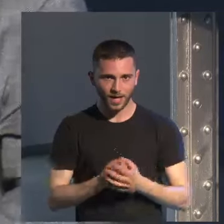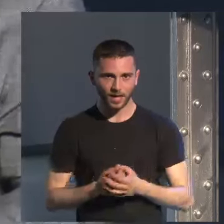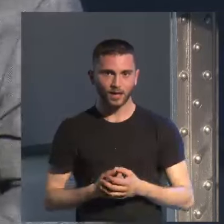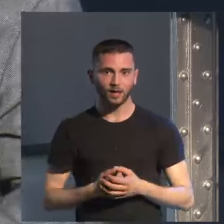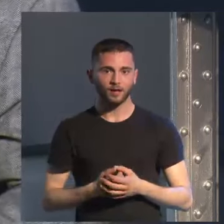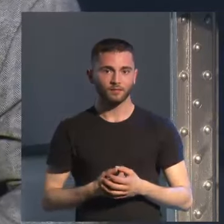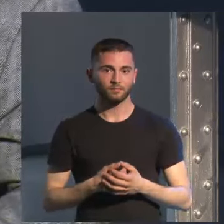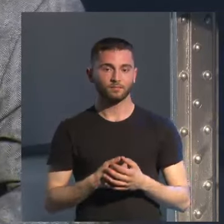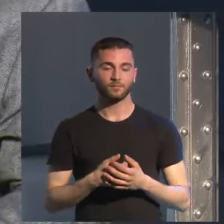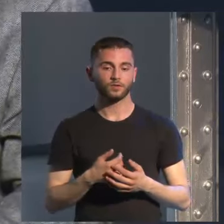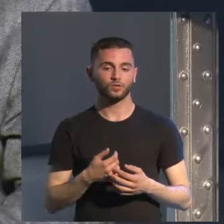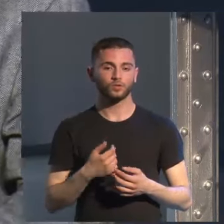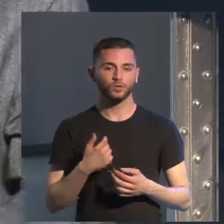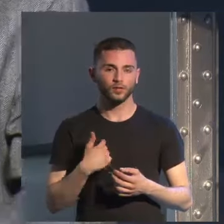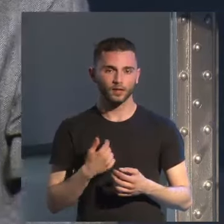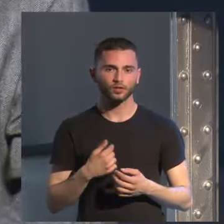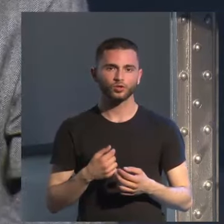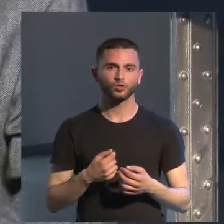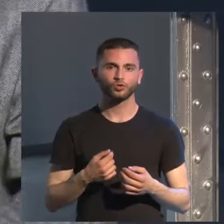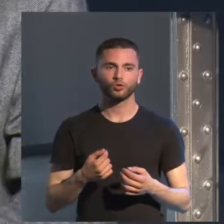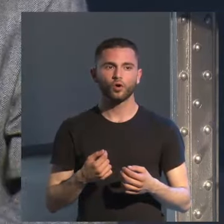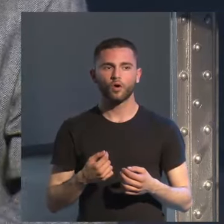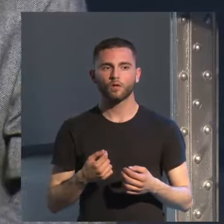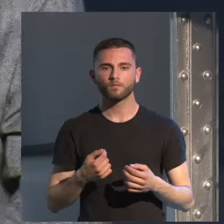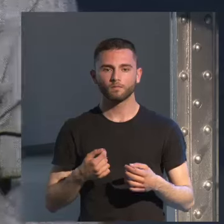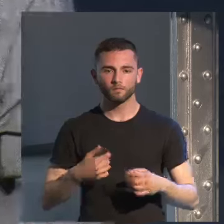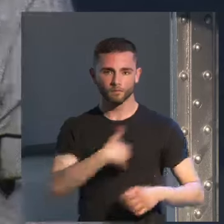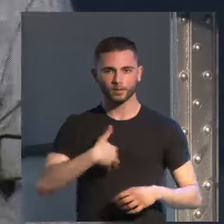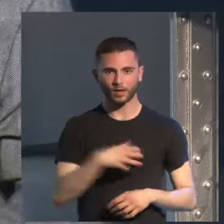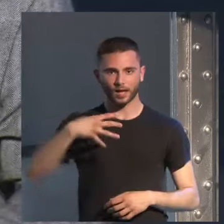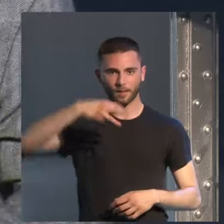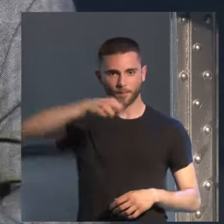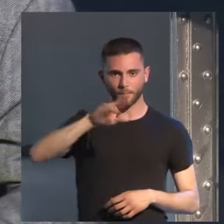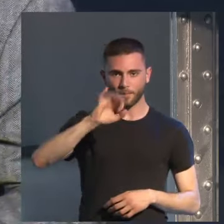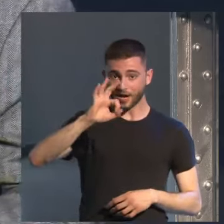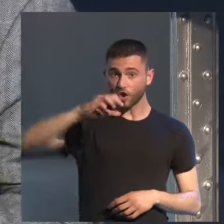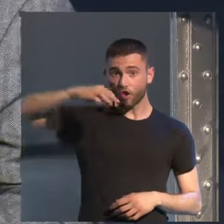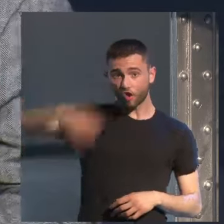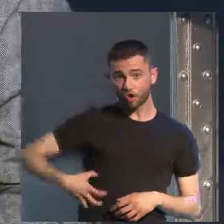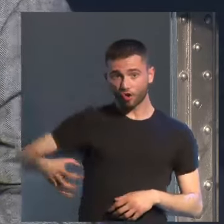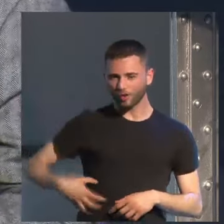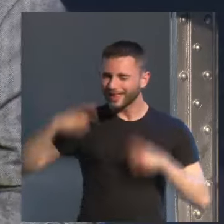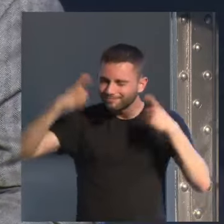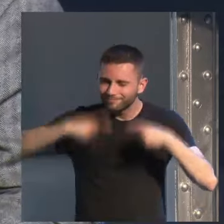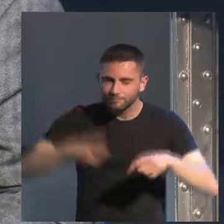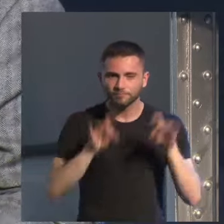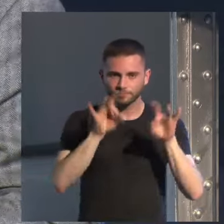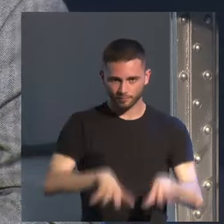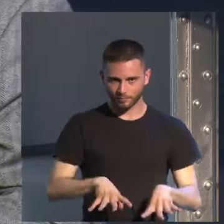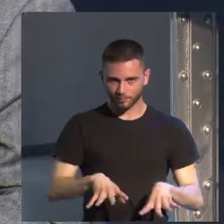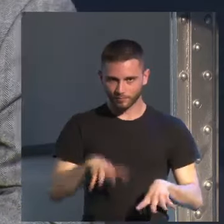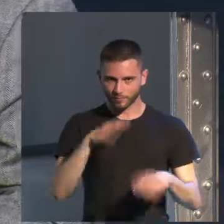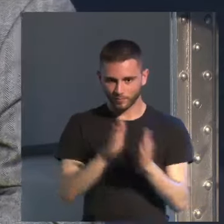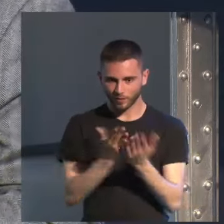poco es lo que yo trato de hacer con el personaje de Mario Conde la novela que estoy escribiendo ahora la voy a